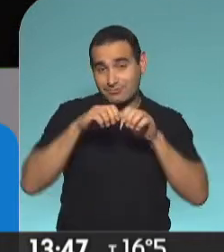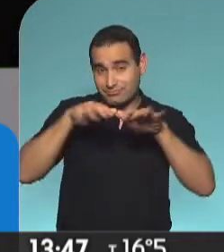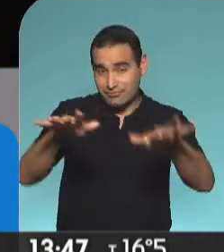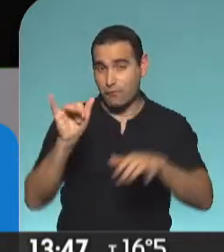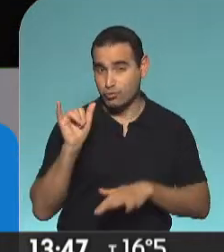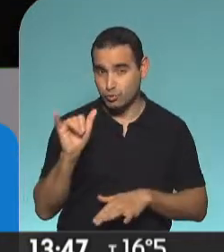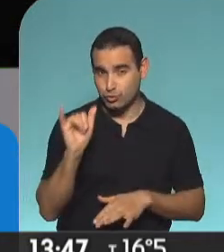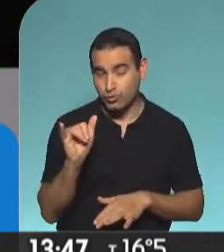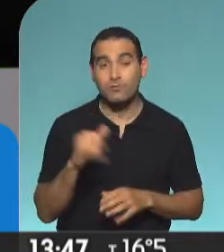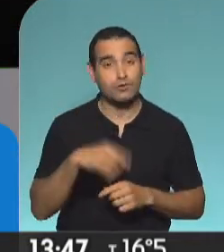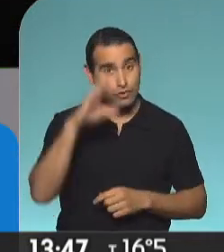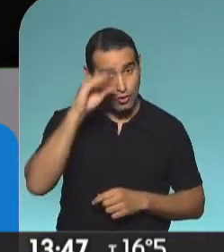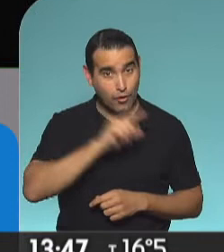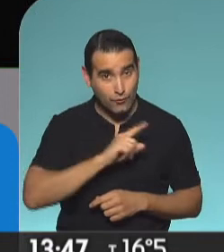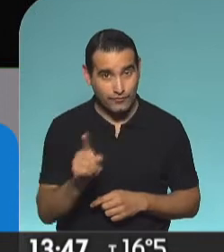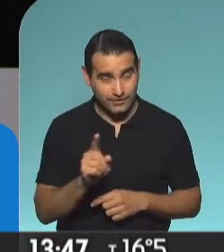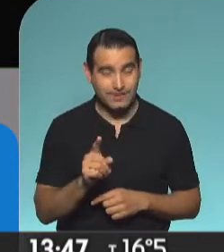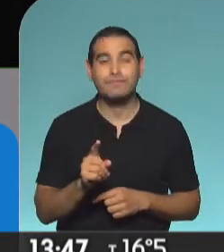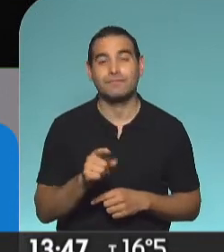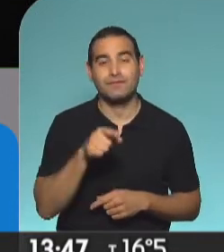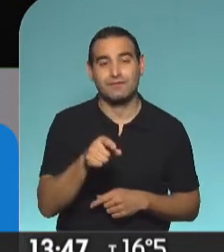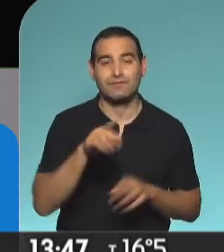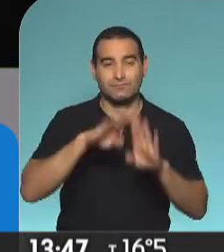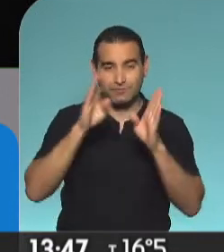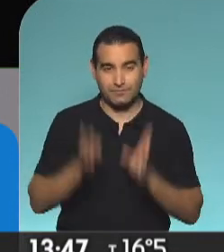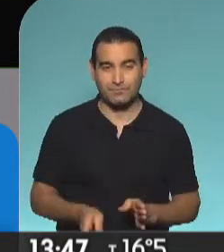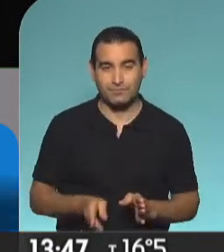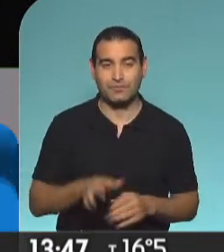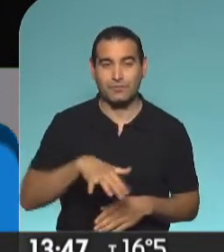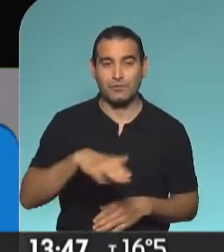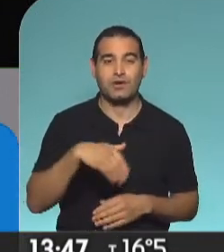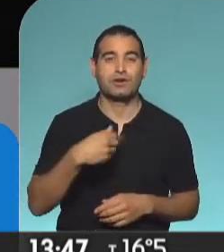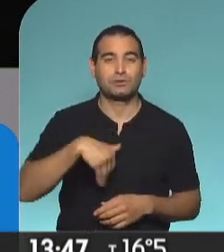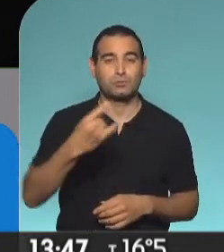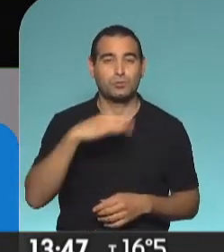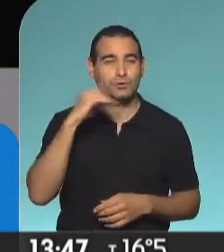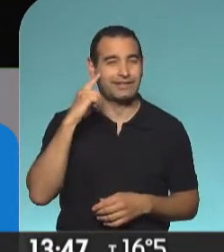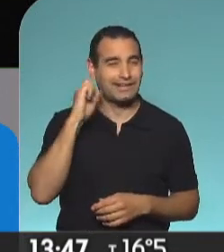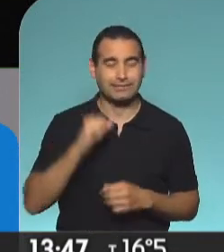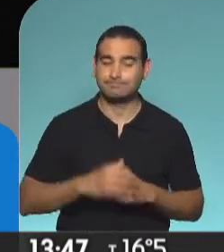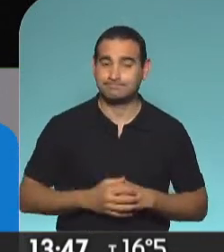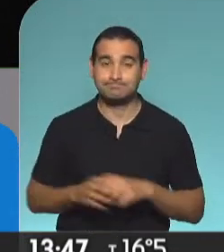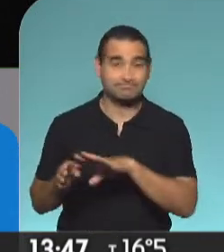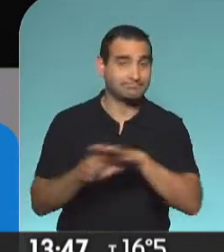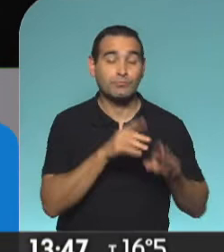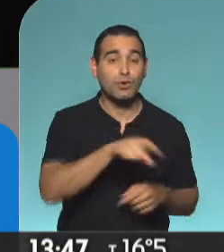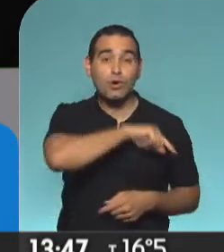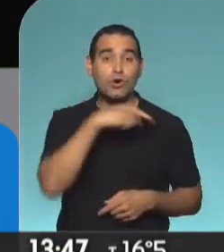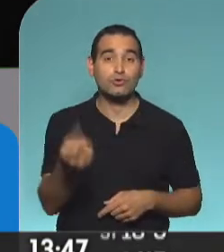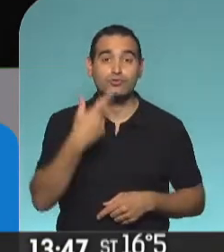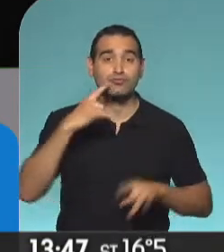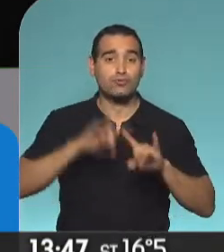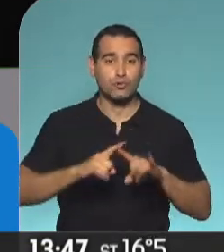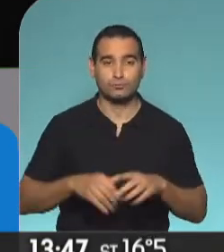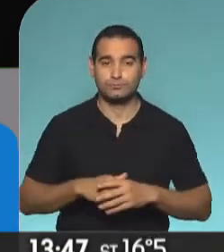Chisperos, pero no se olviden que salen desde el centro del espacio Mujica, así que bien por ellos. Y vamos a otro de los conciertos de la